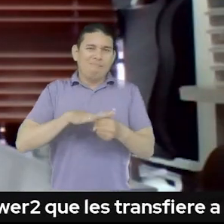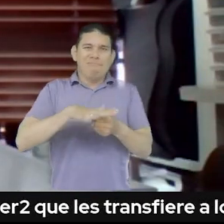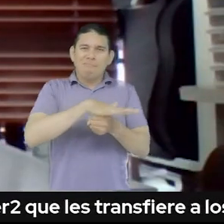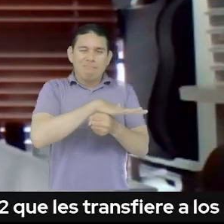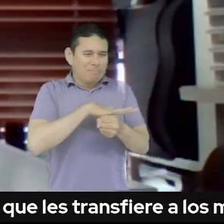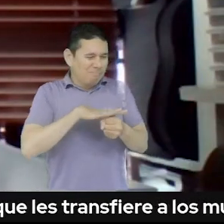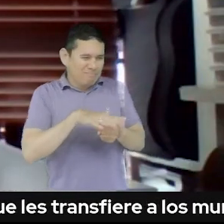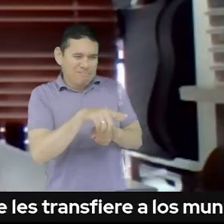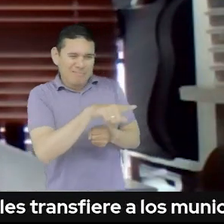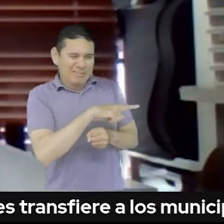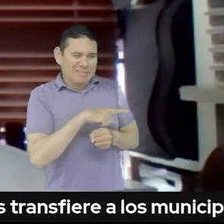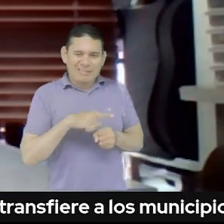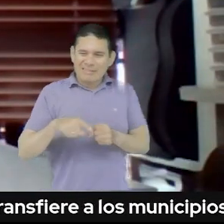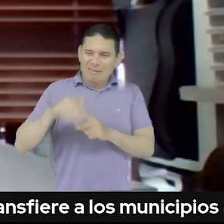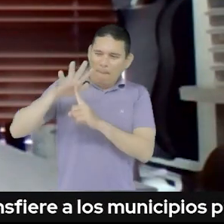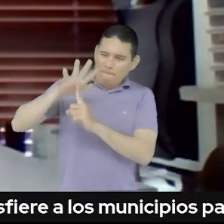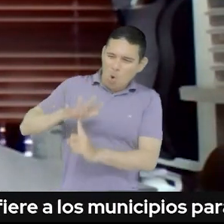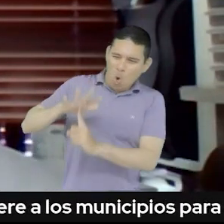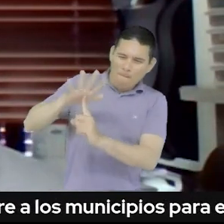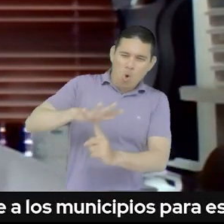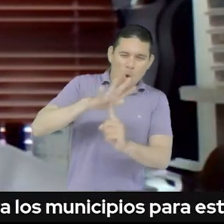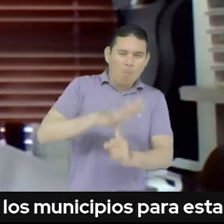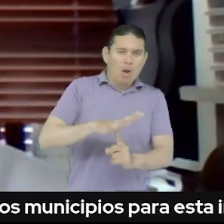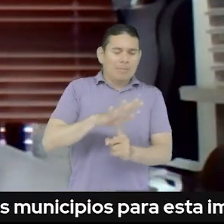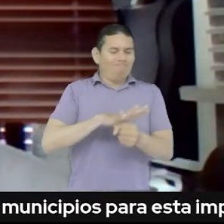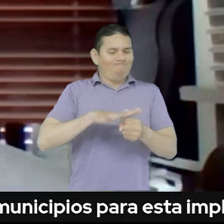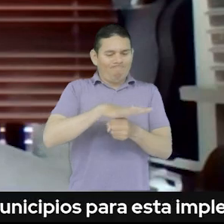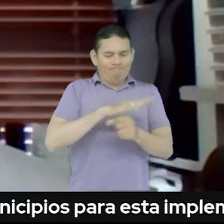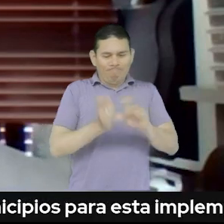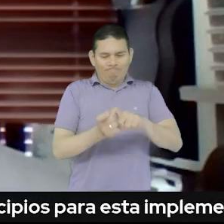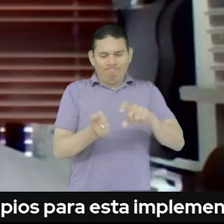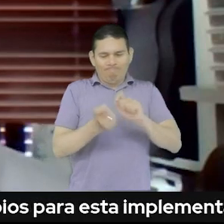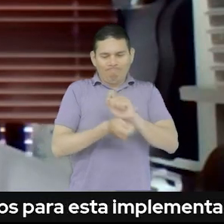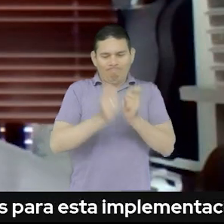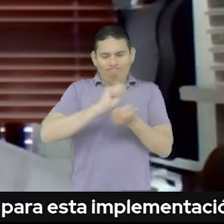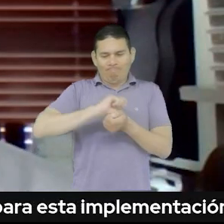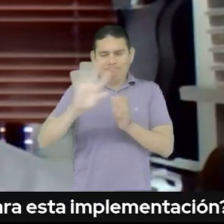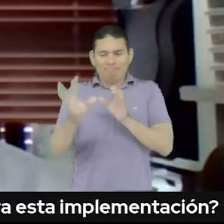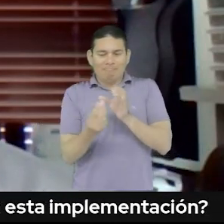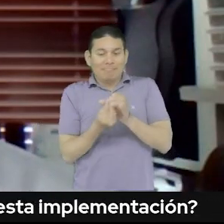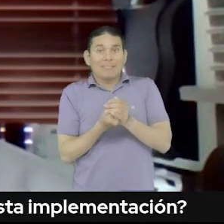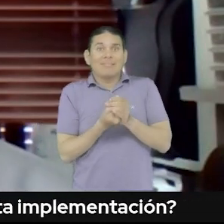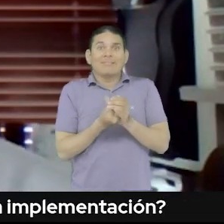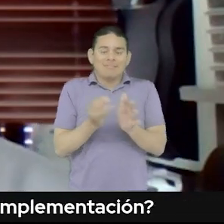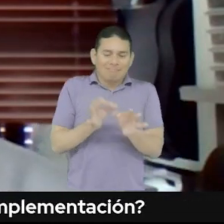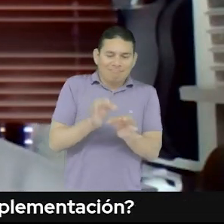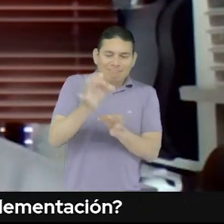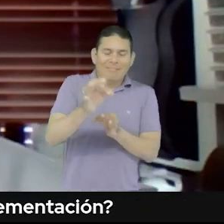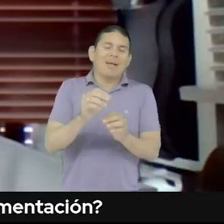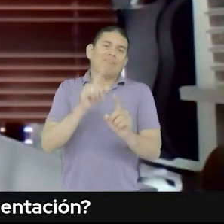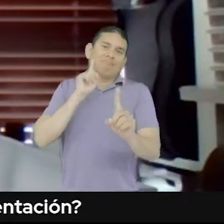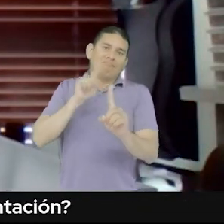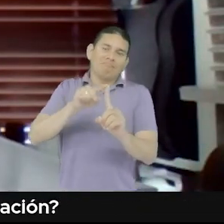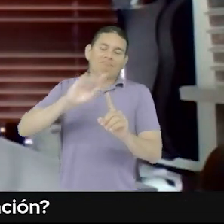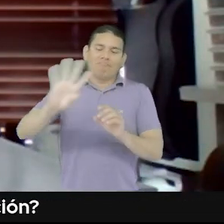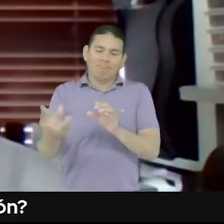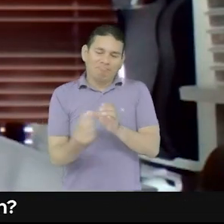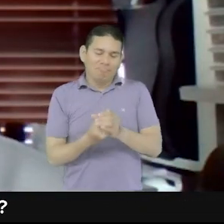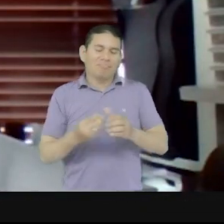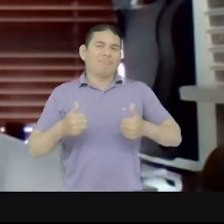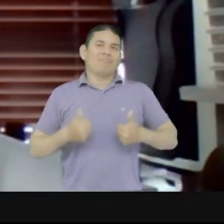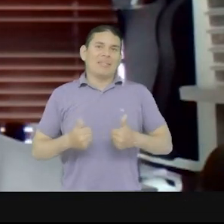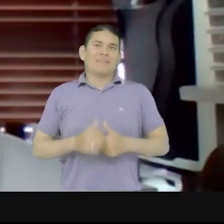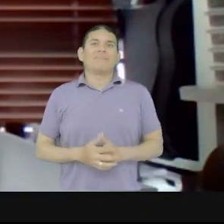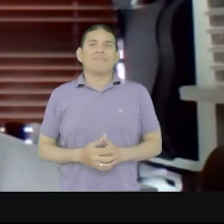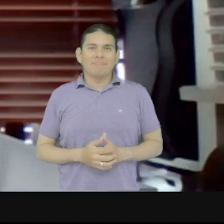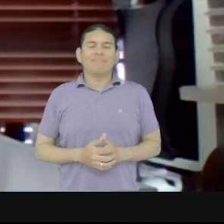exclusión de las personas con discapacidad y del territorio para que ese territorio se convierta en un territorio incluyente.